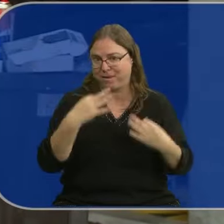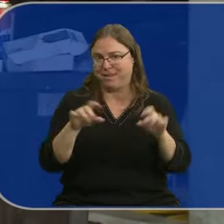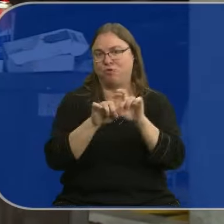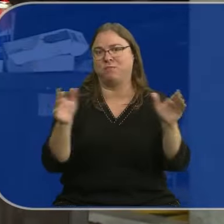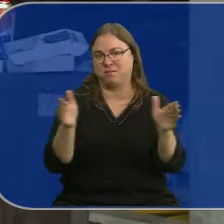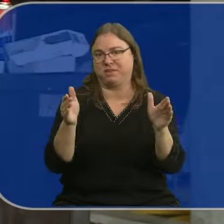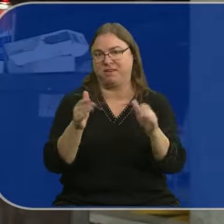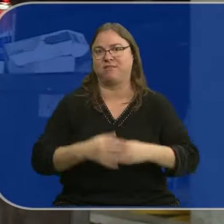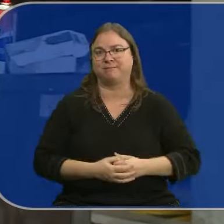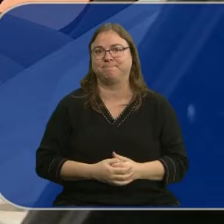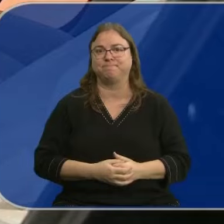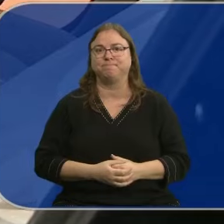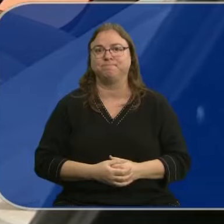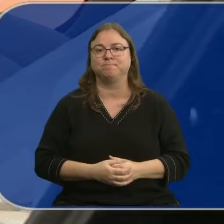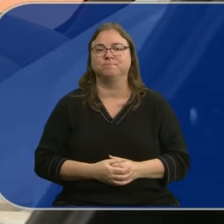pequeñas empresas.